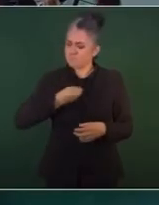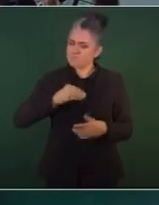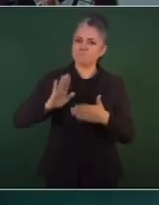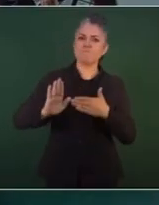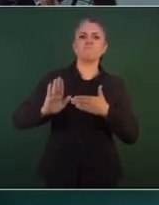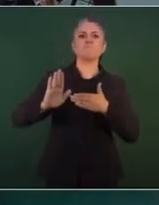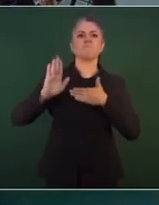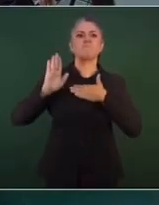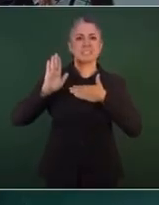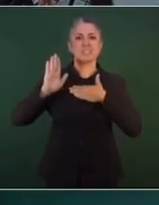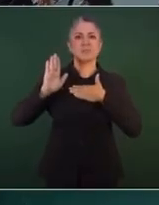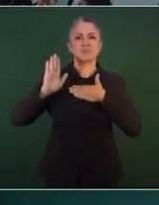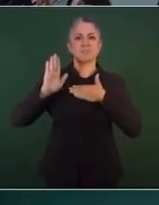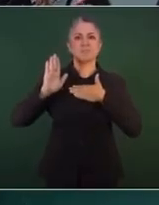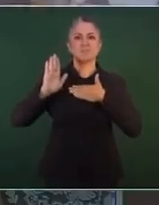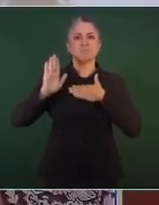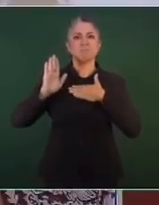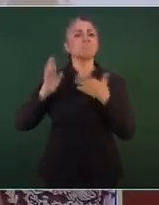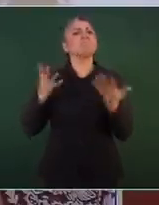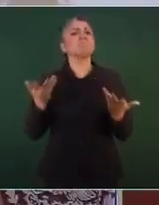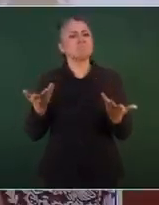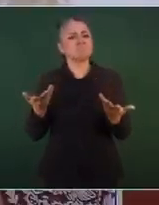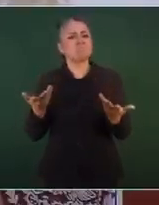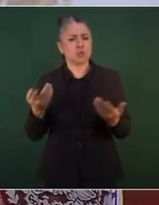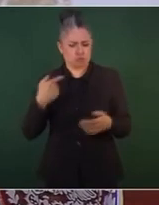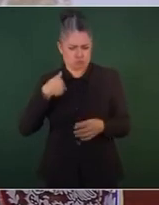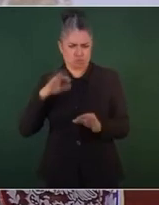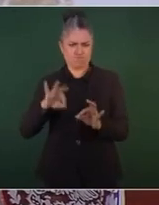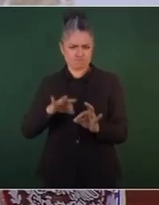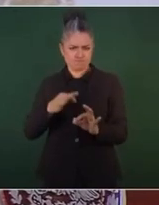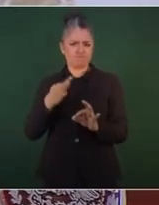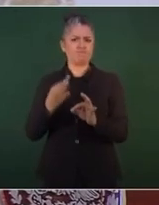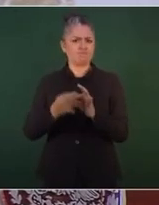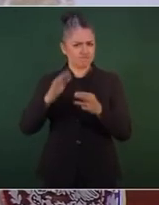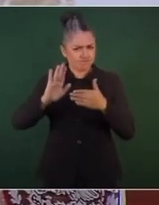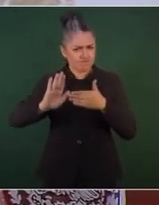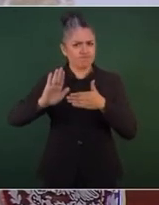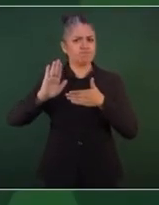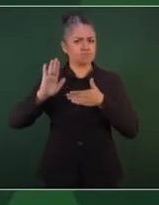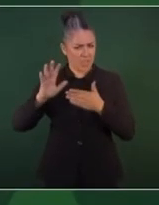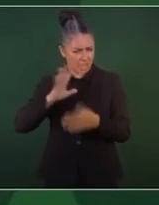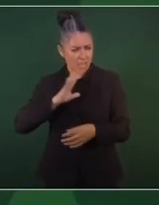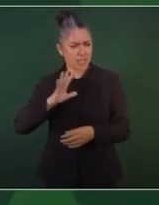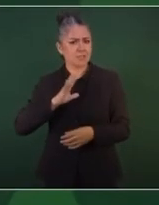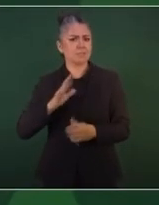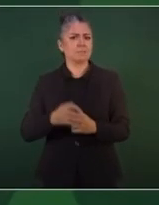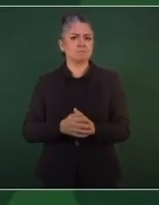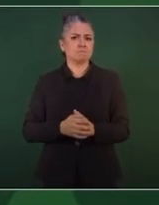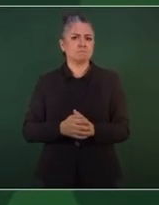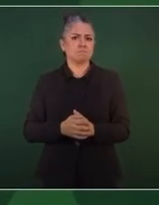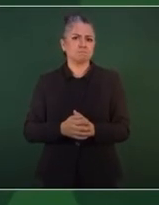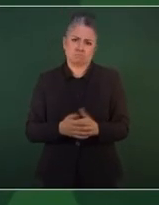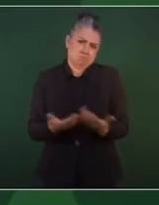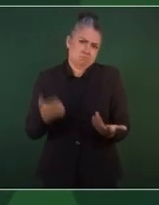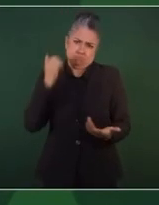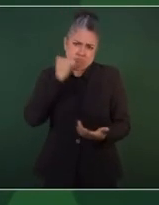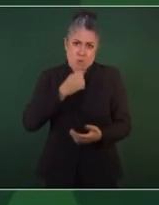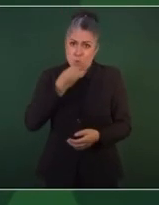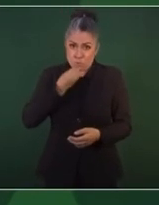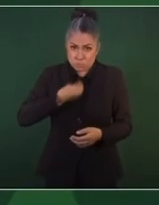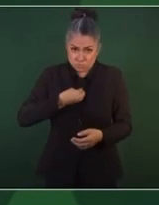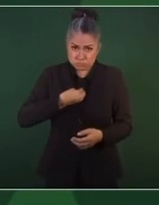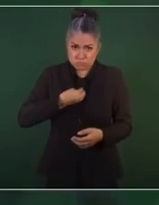de cumplir, los compromisos se cumplen,